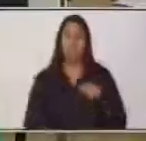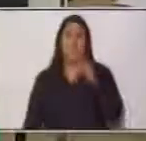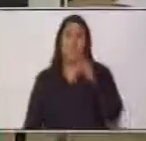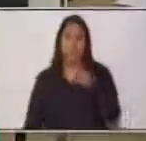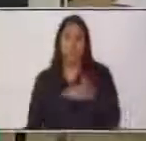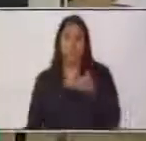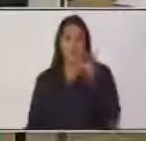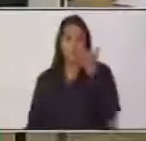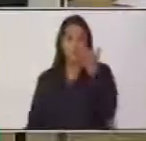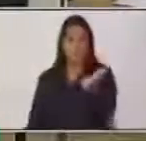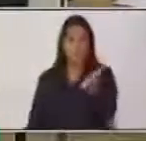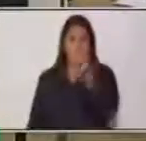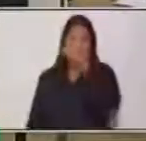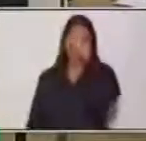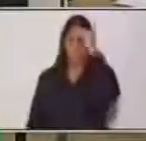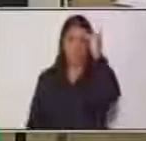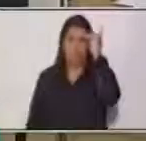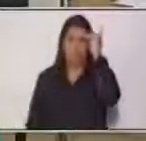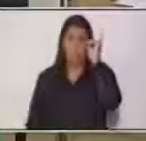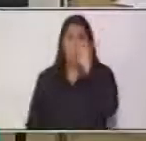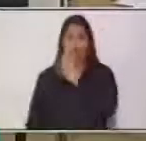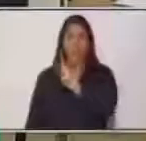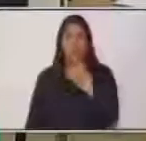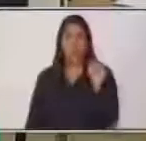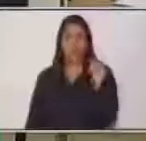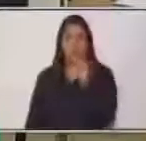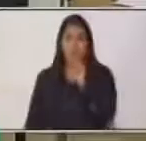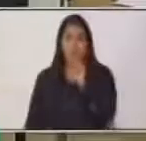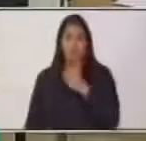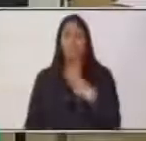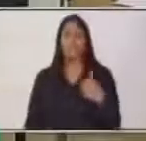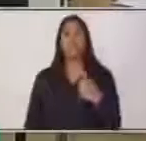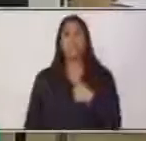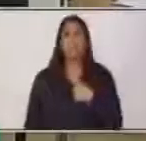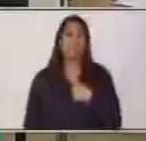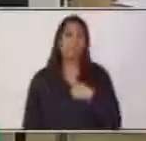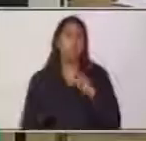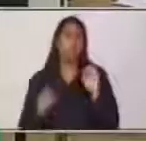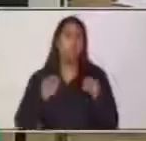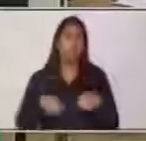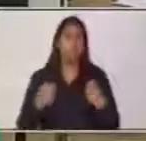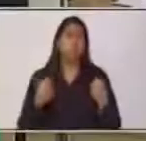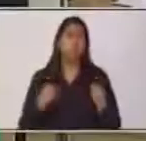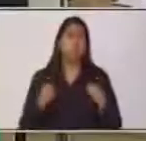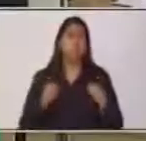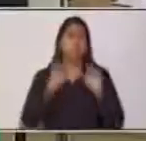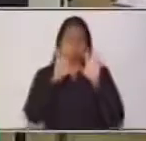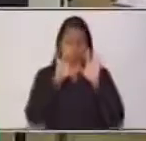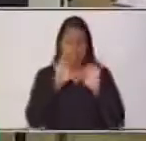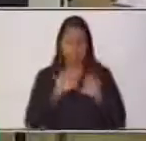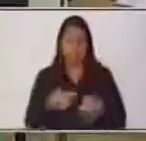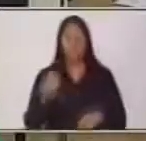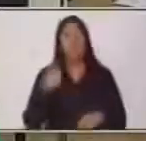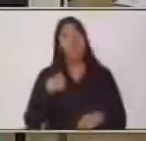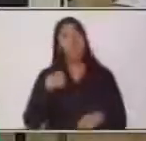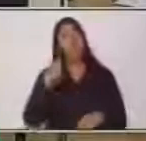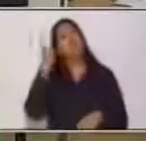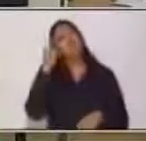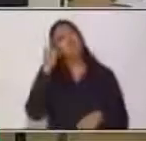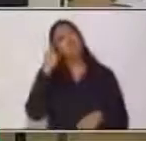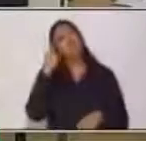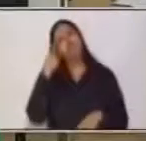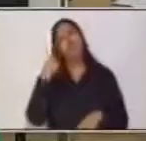el siguiente reto para cada uno de ustedes. Yo puedo crear un texto expositivo. Yo puedo pensar en un texto